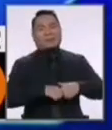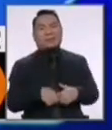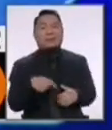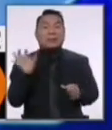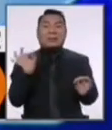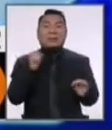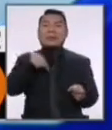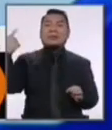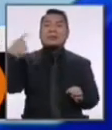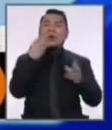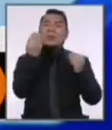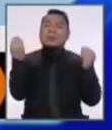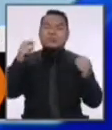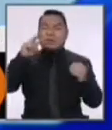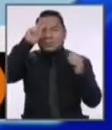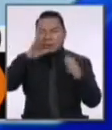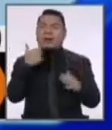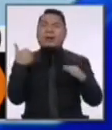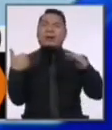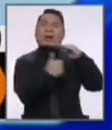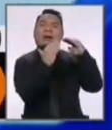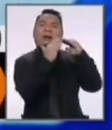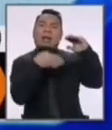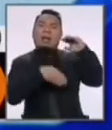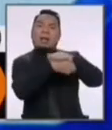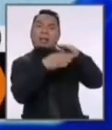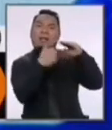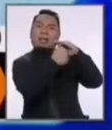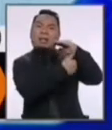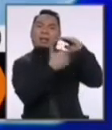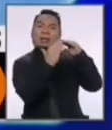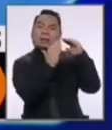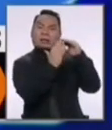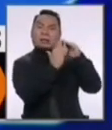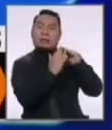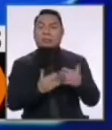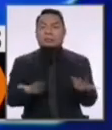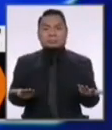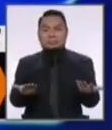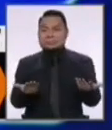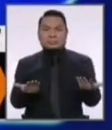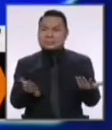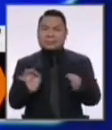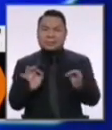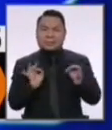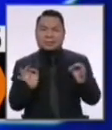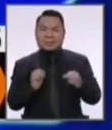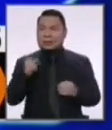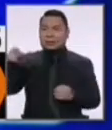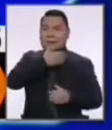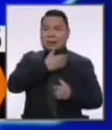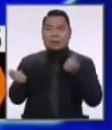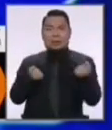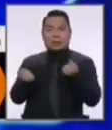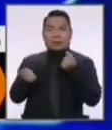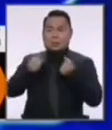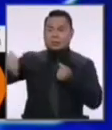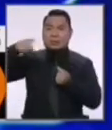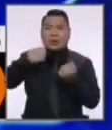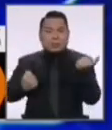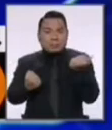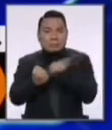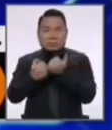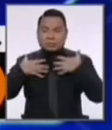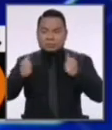el esfuerzo de millones de peruanos de quedarnos en casa cuando los gobiernos a cargo no repotenciaron